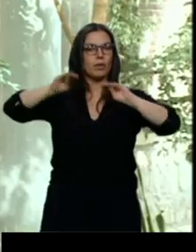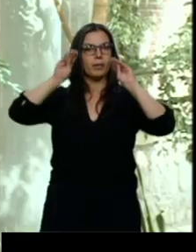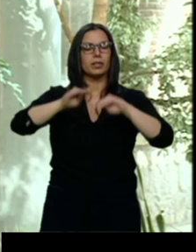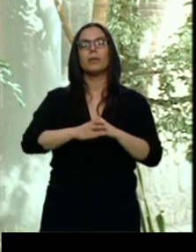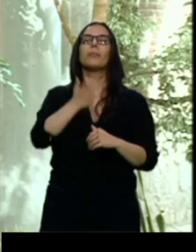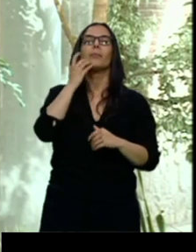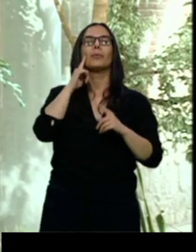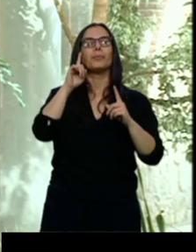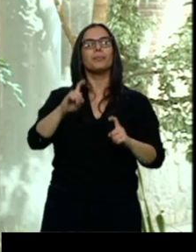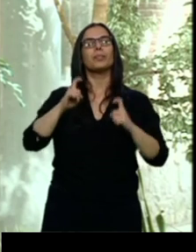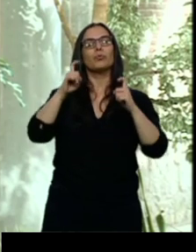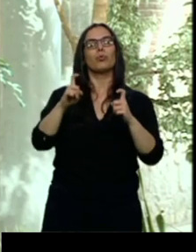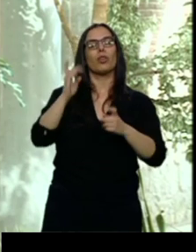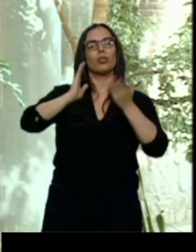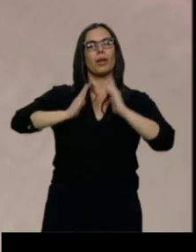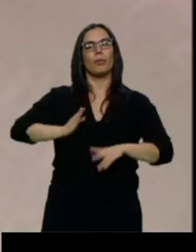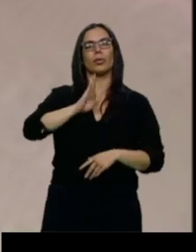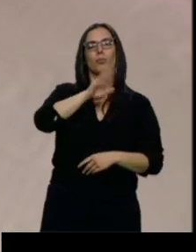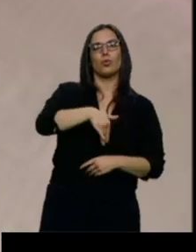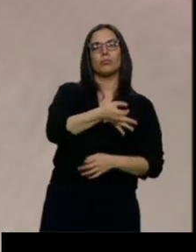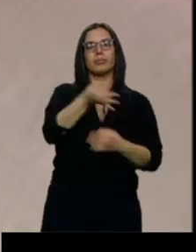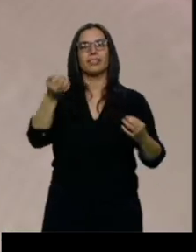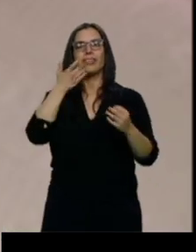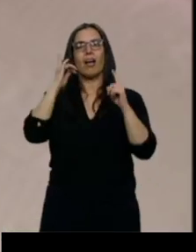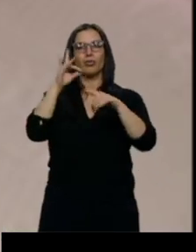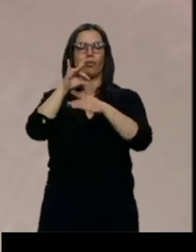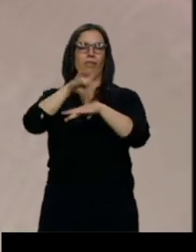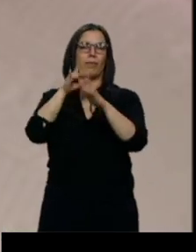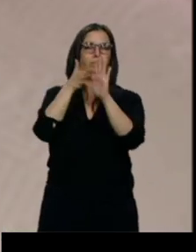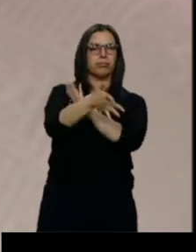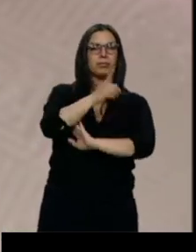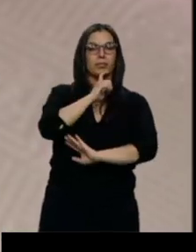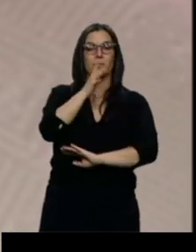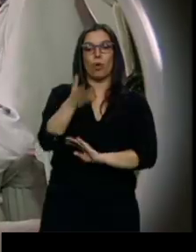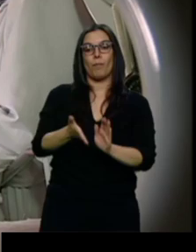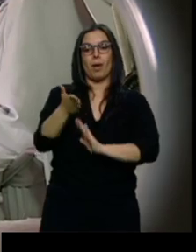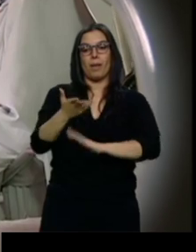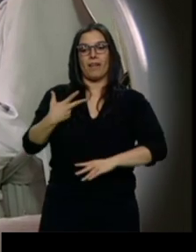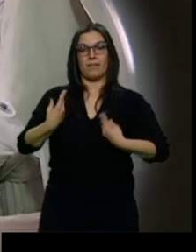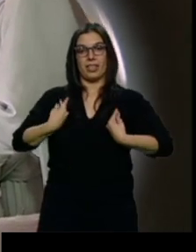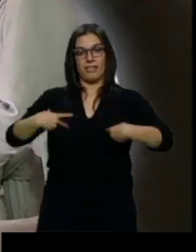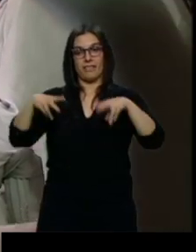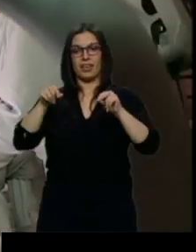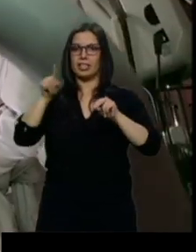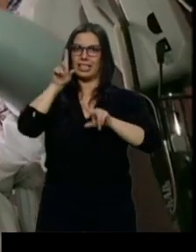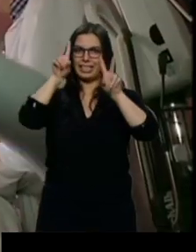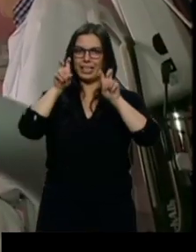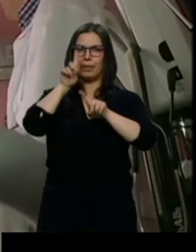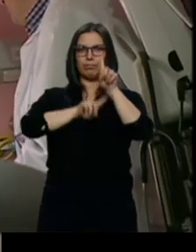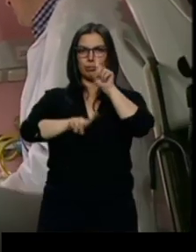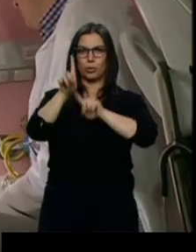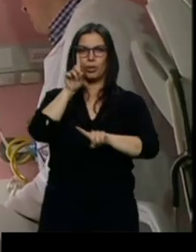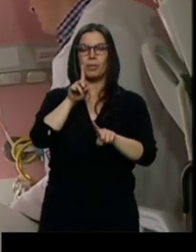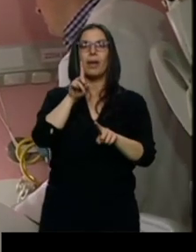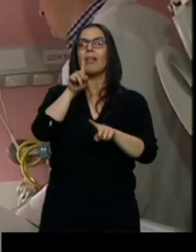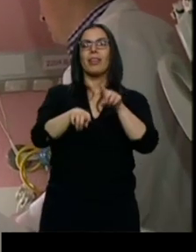en los procesos crónicos difíciles. Porque el final de la vida es un tema a veces conflictivo. Ahí entra más que nunca la perspectiva humana de